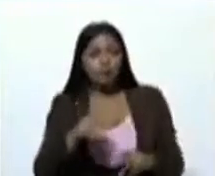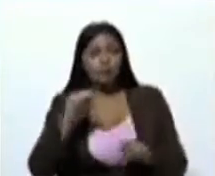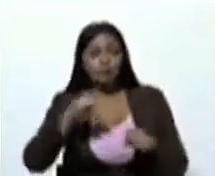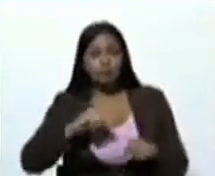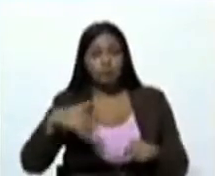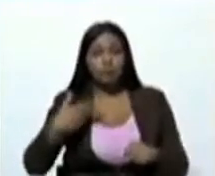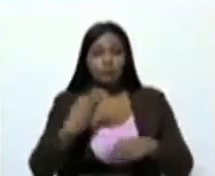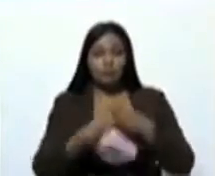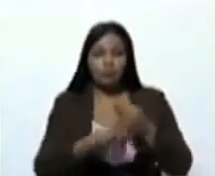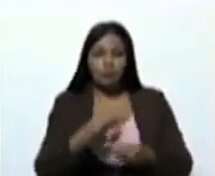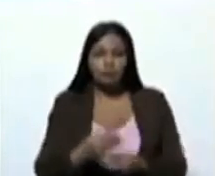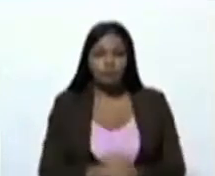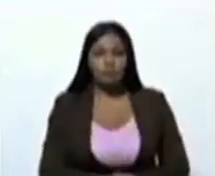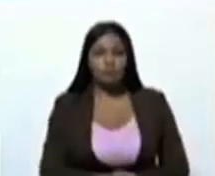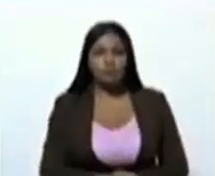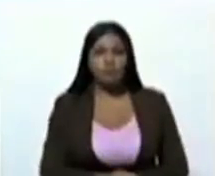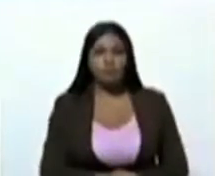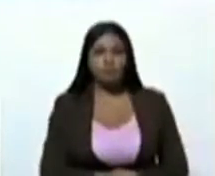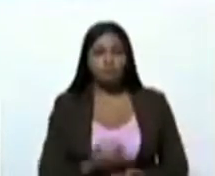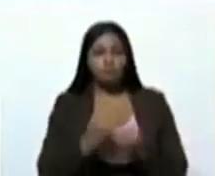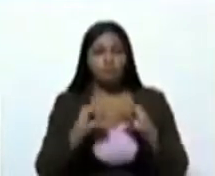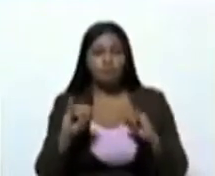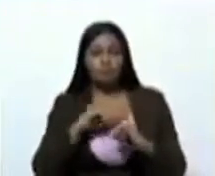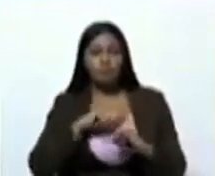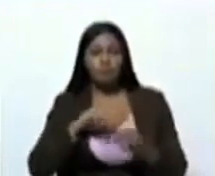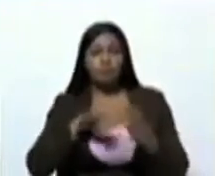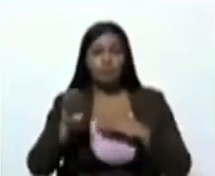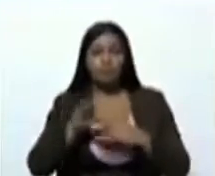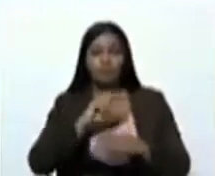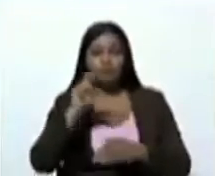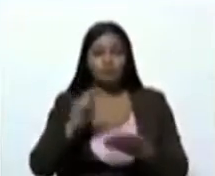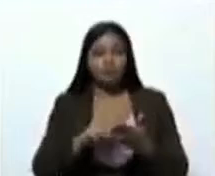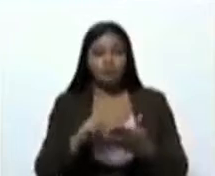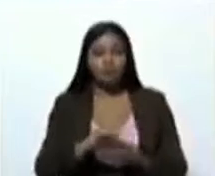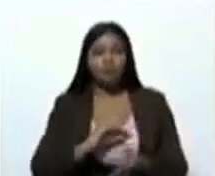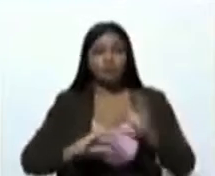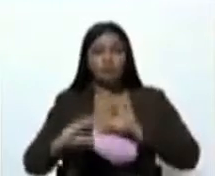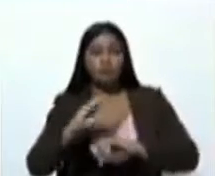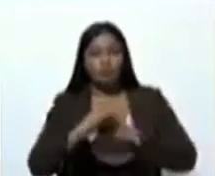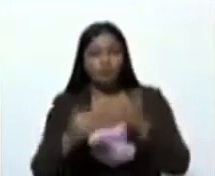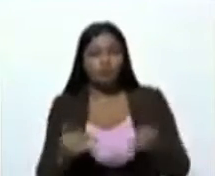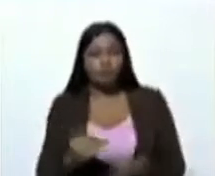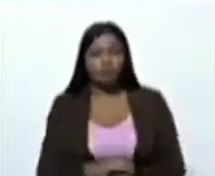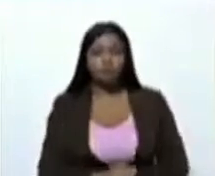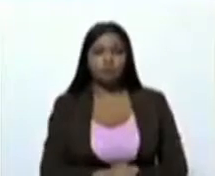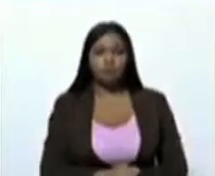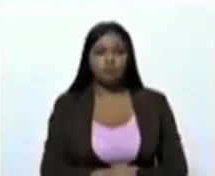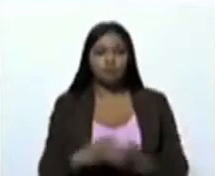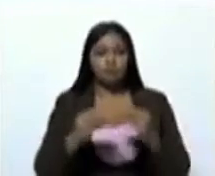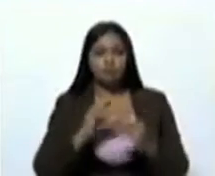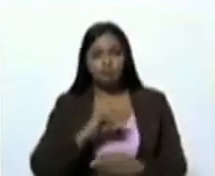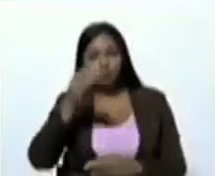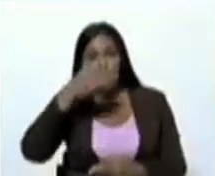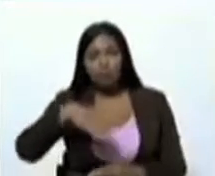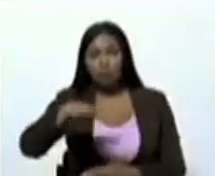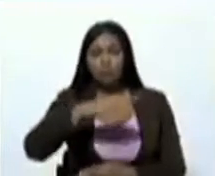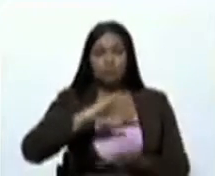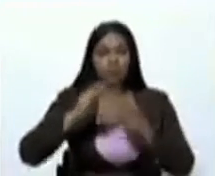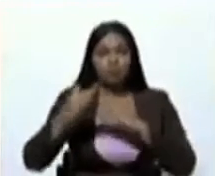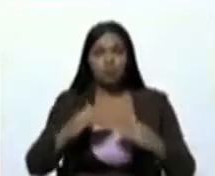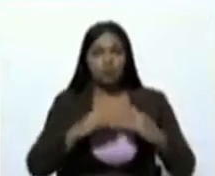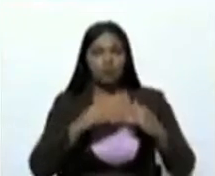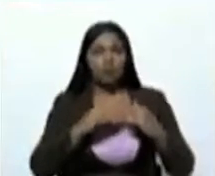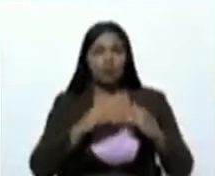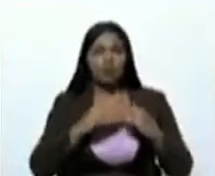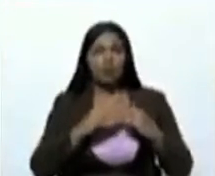diríamos, elemento de independencia y soberanía nacional en materia científica y tecnológica. Y repito, desde el pueblo, desde las comunas, desde la comunidad